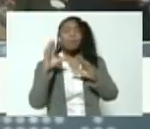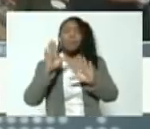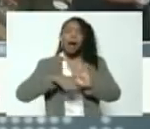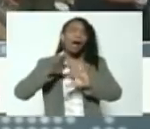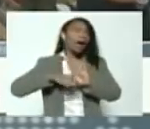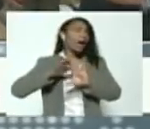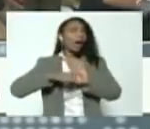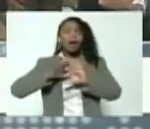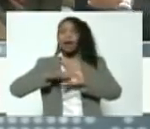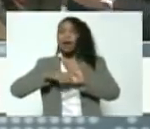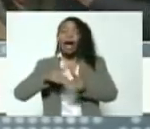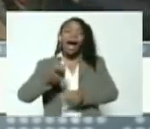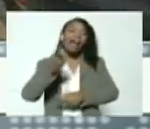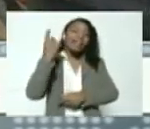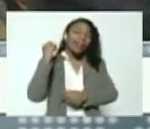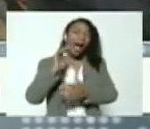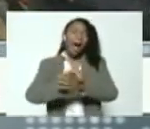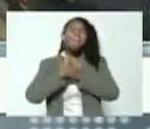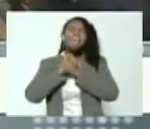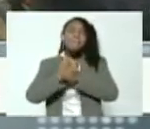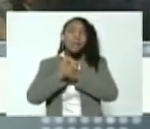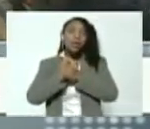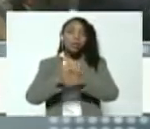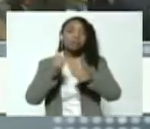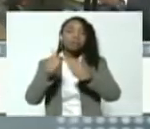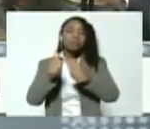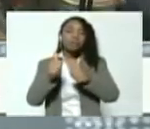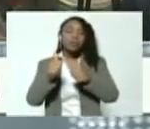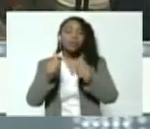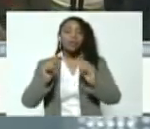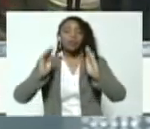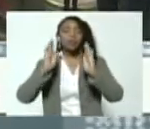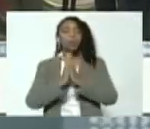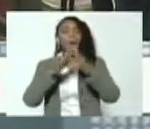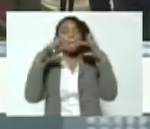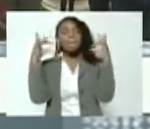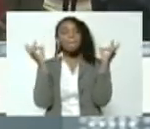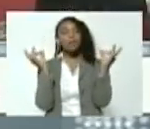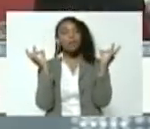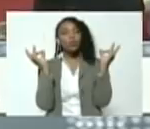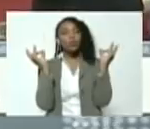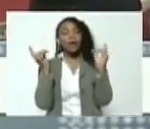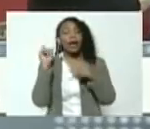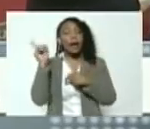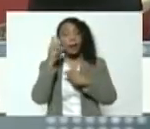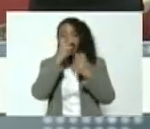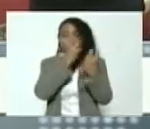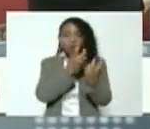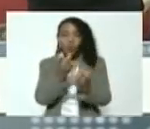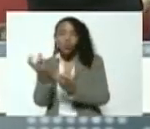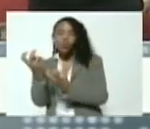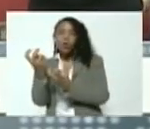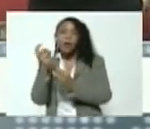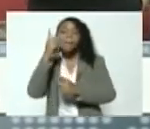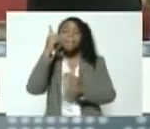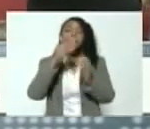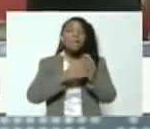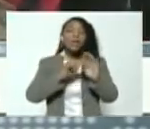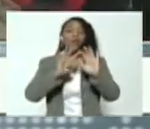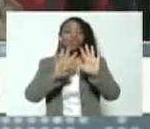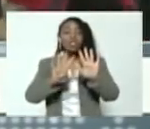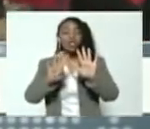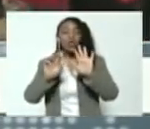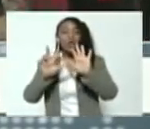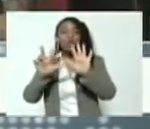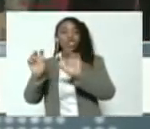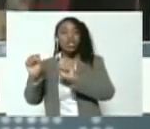Hablamos de amigos comunes como Saibaba. Él lo visitó en el año 1980, yo lo visité